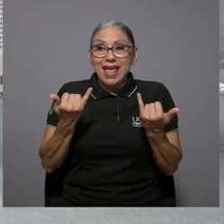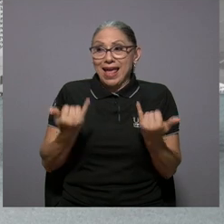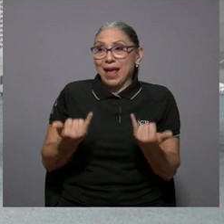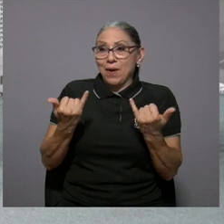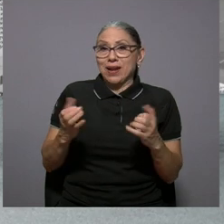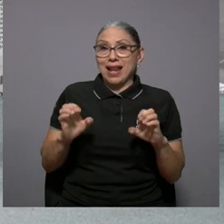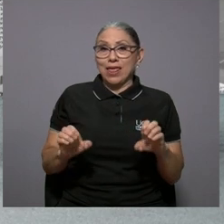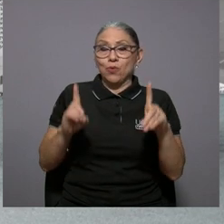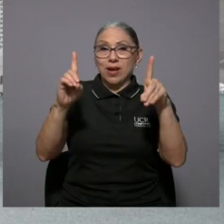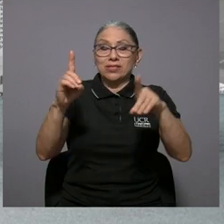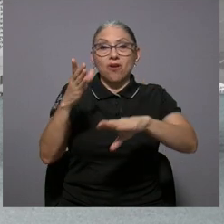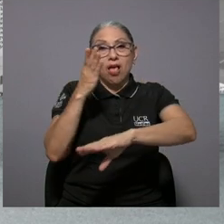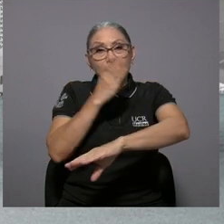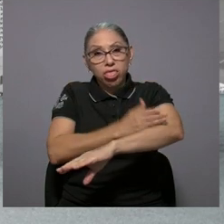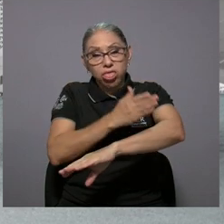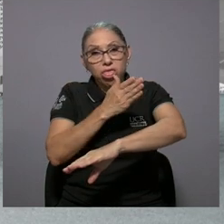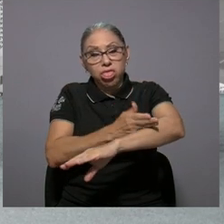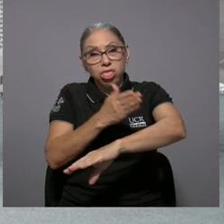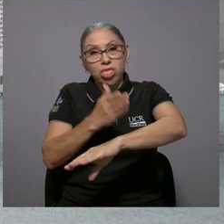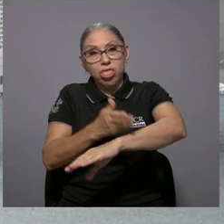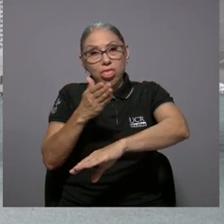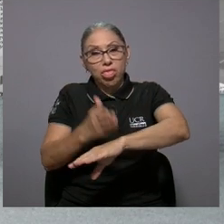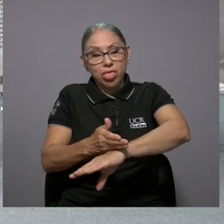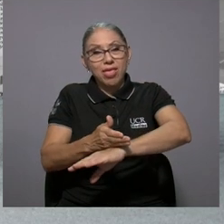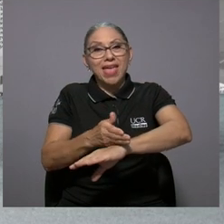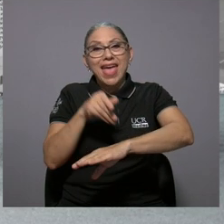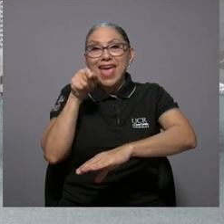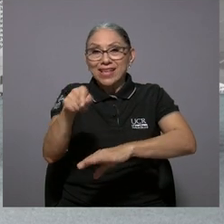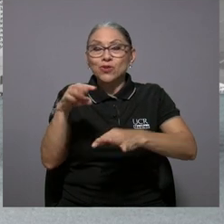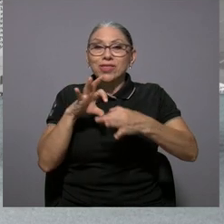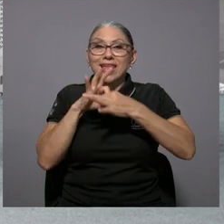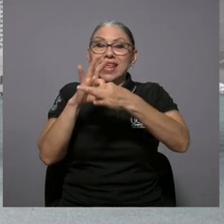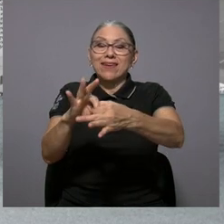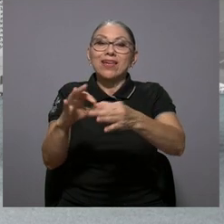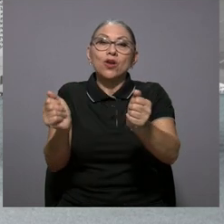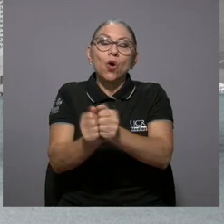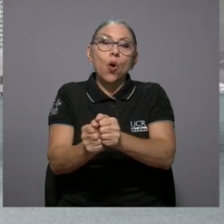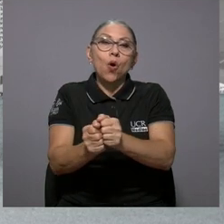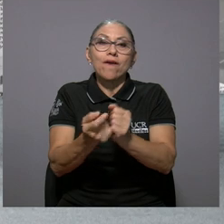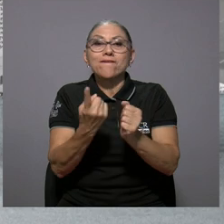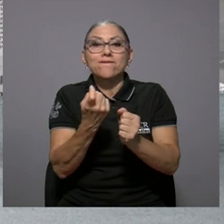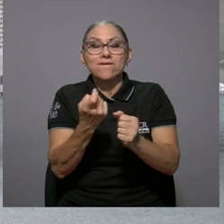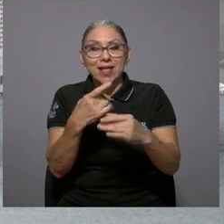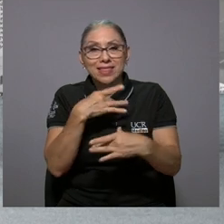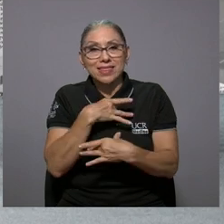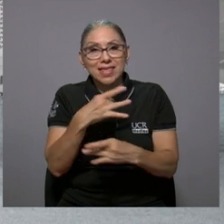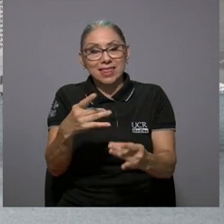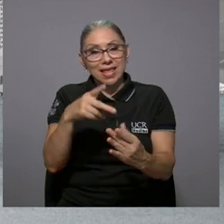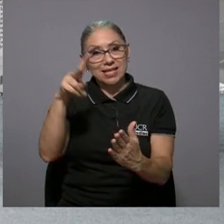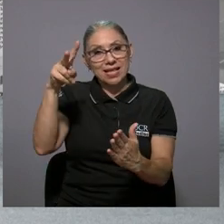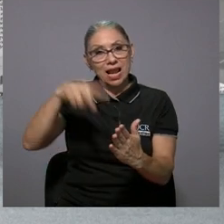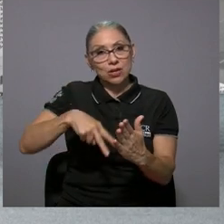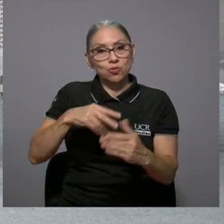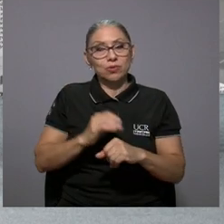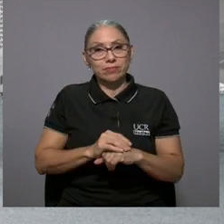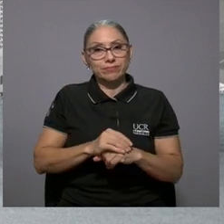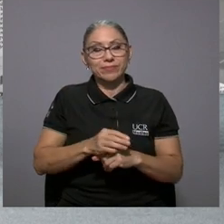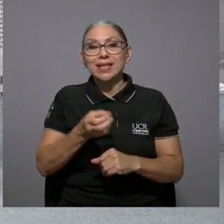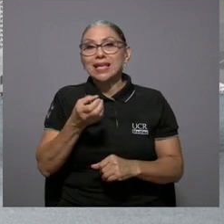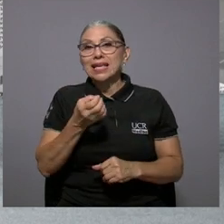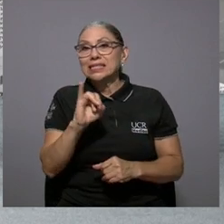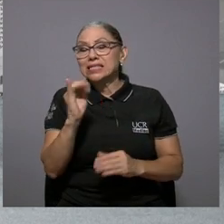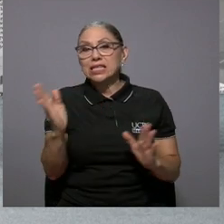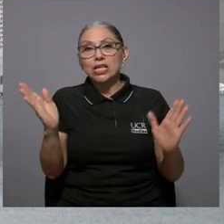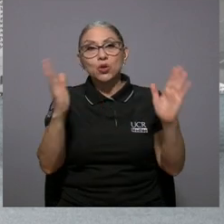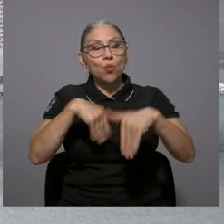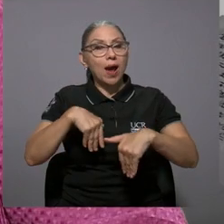todo, ¿verdad? El deterioro en la educación tiene que ver directamente con esa pérdida de interés en